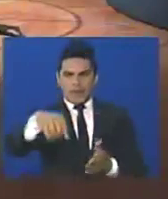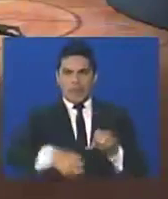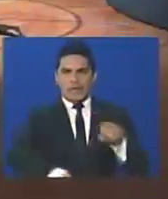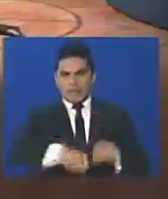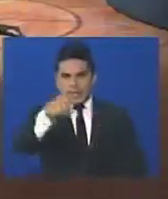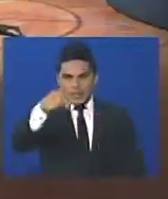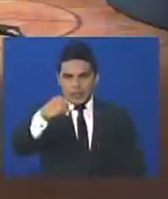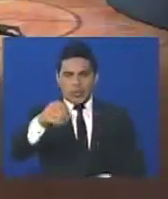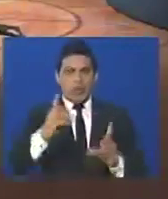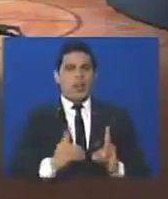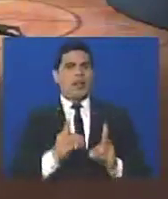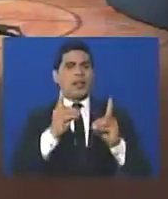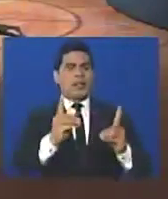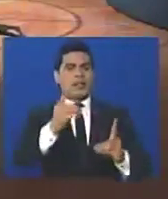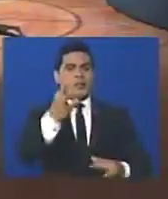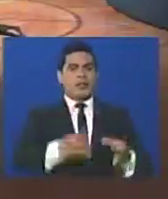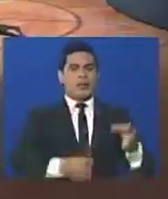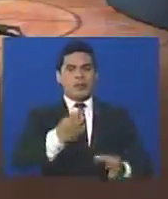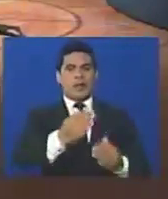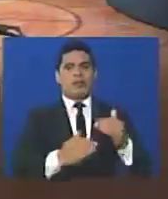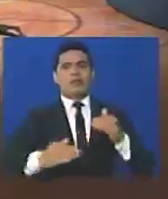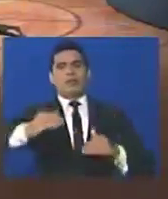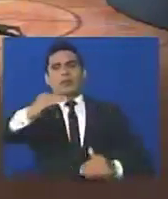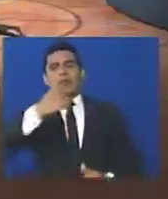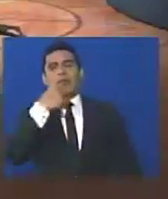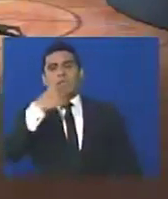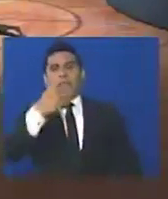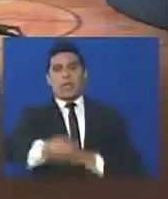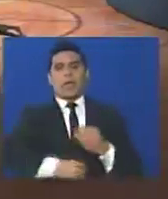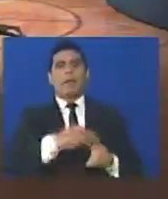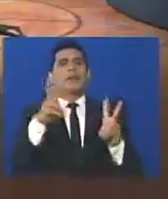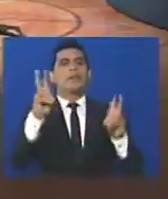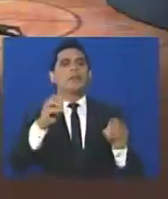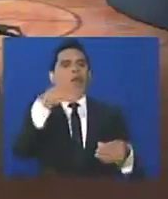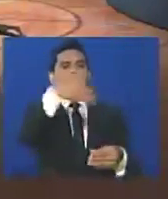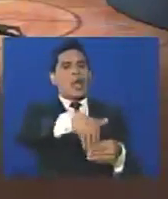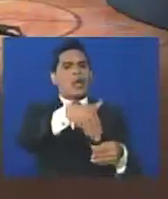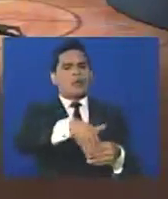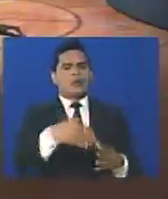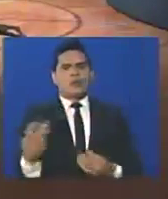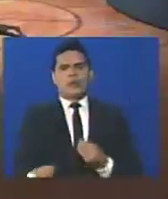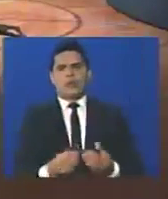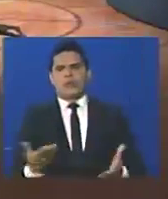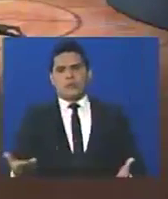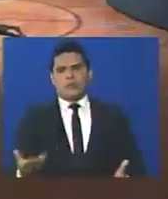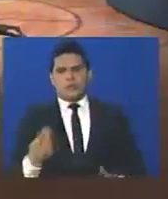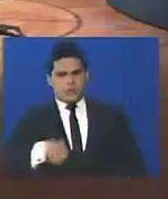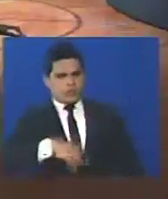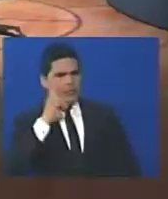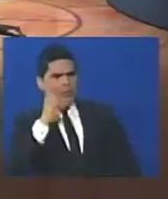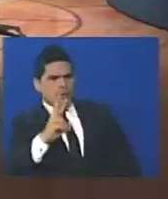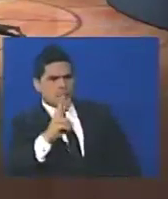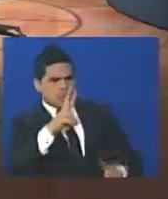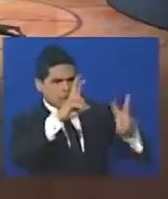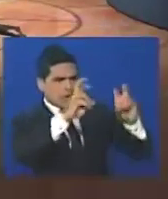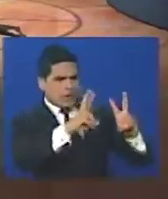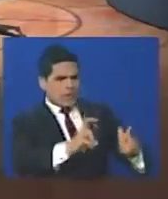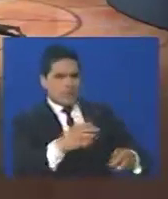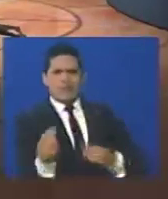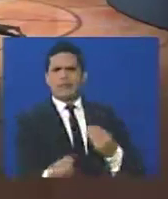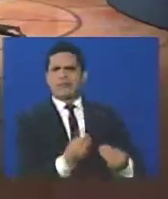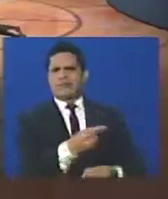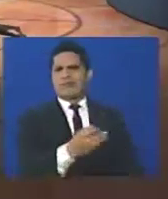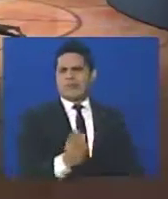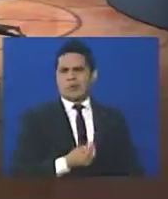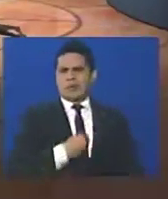hay decisiones en el Tribunal Supremo de Justicia, habrá nuevas elecciones, pero ciertamente hay que revisar esa situación, por el tema